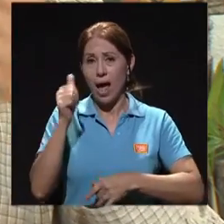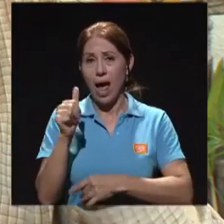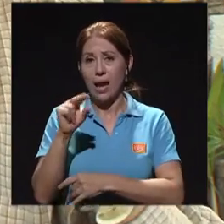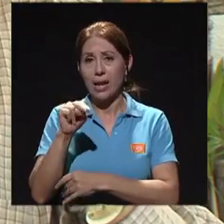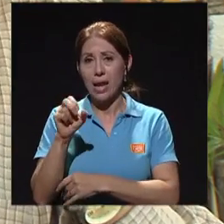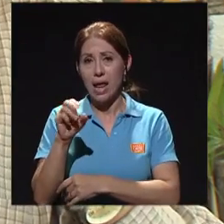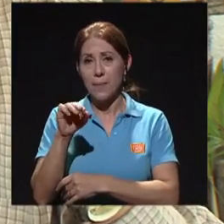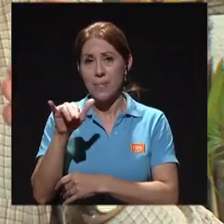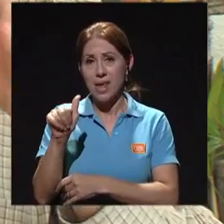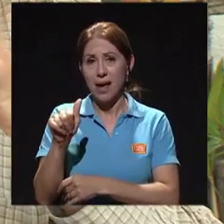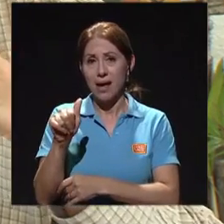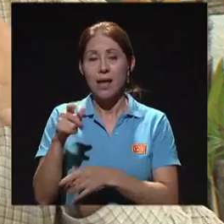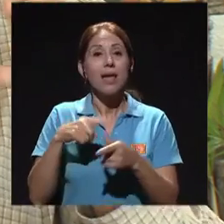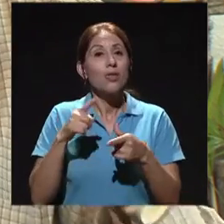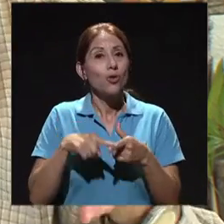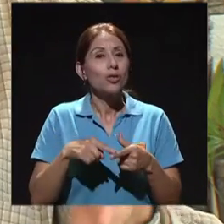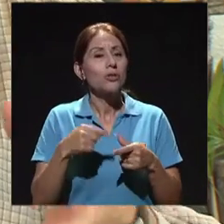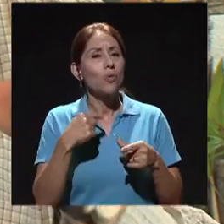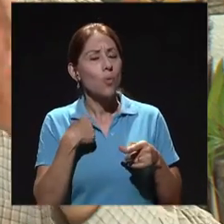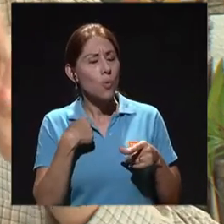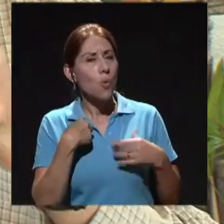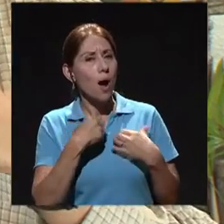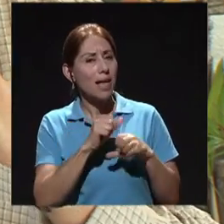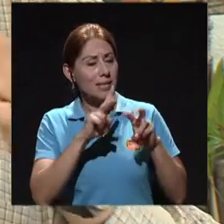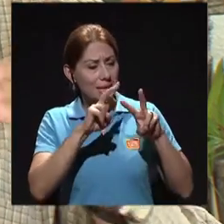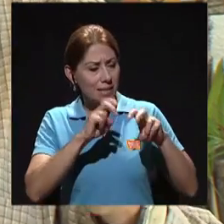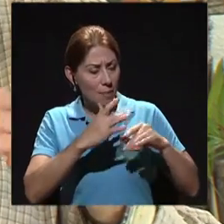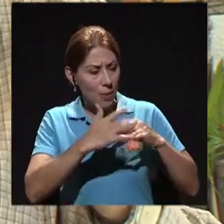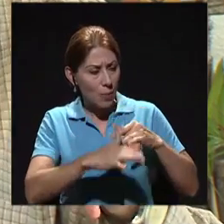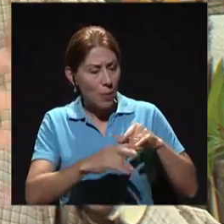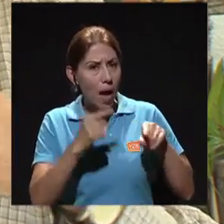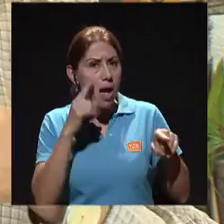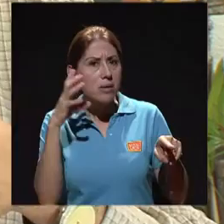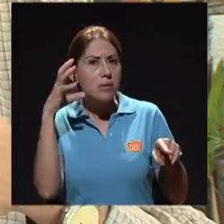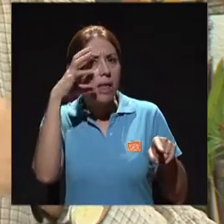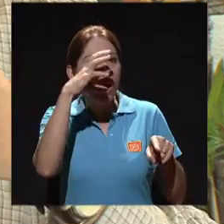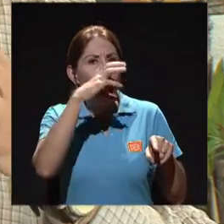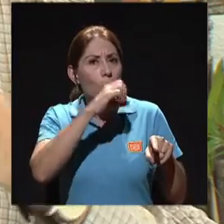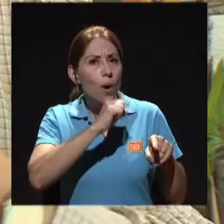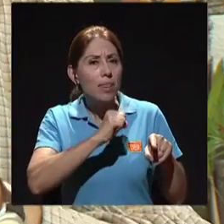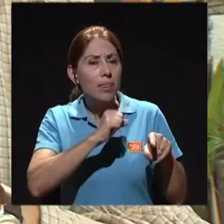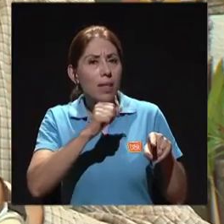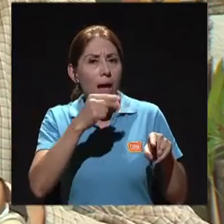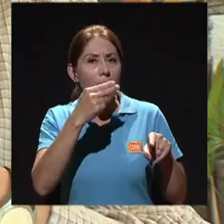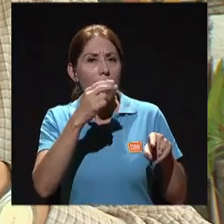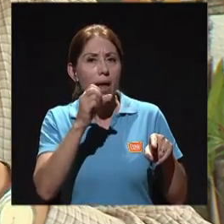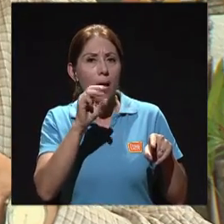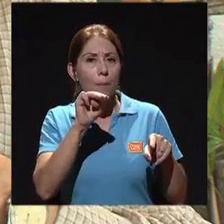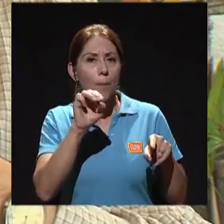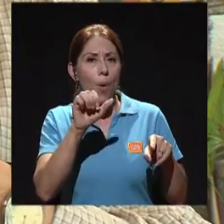primera pincelada para. O una vez que uno detecta que una persona tiene hemoglobina baja, que es lo que es la anemia,